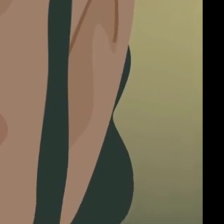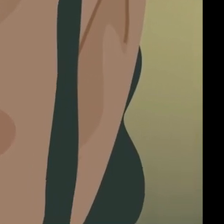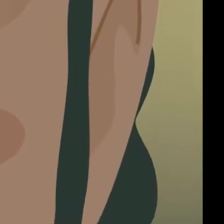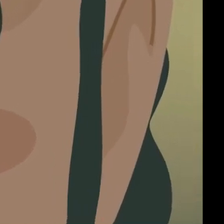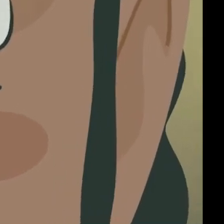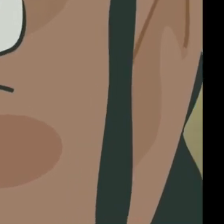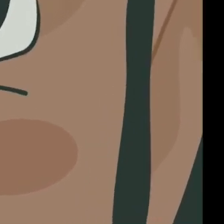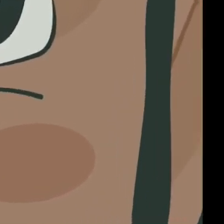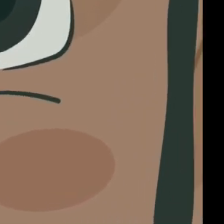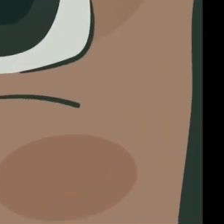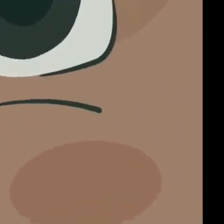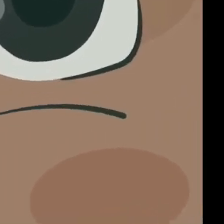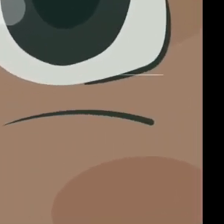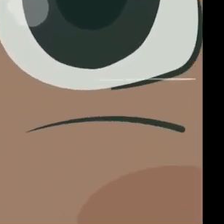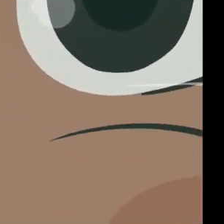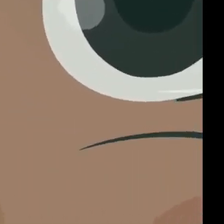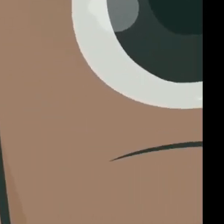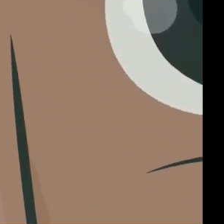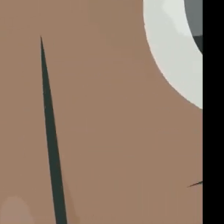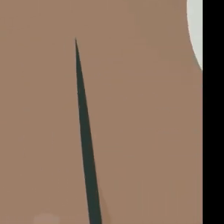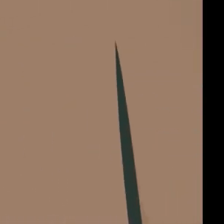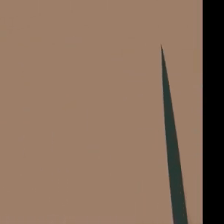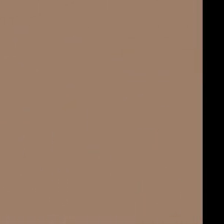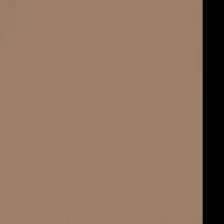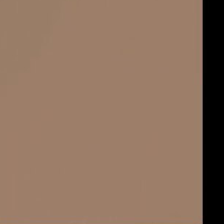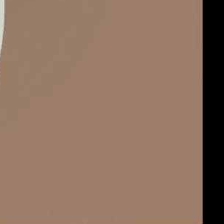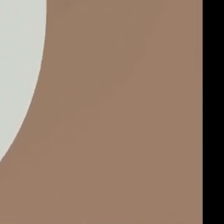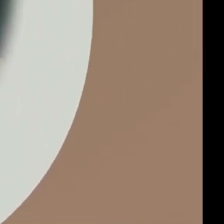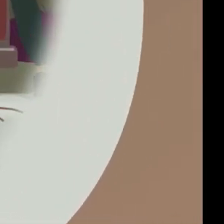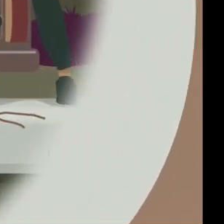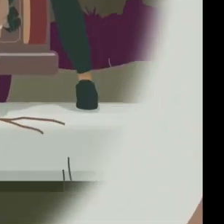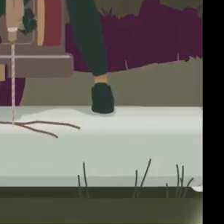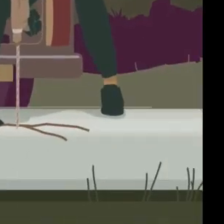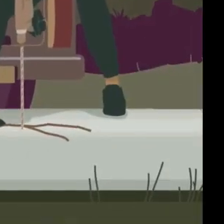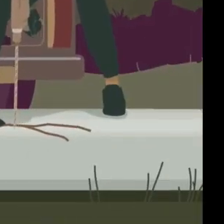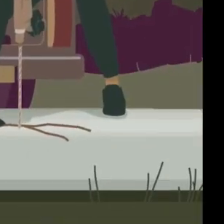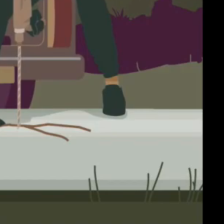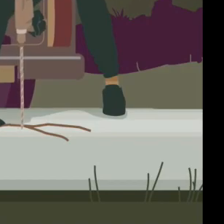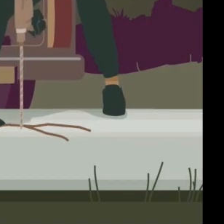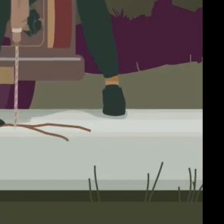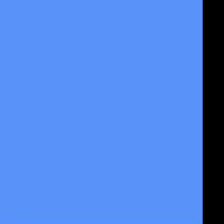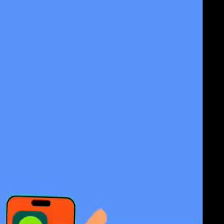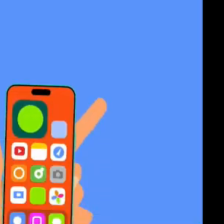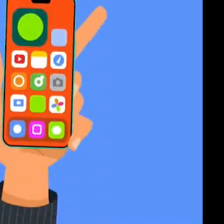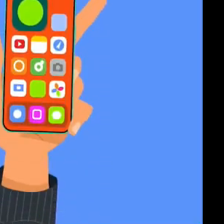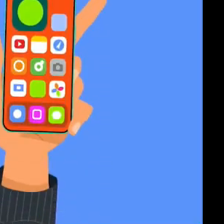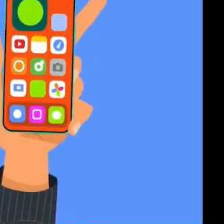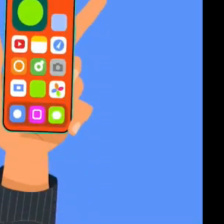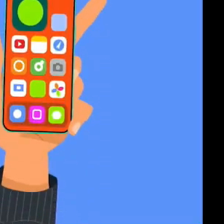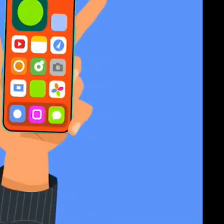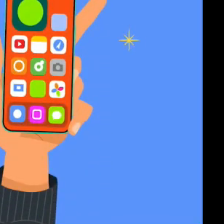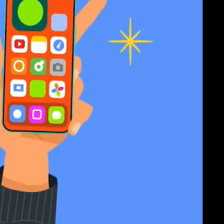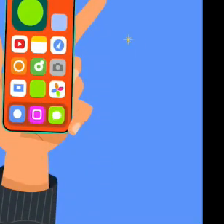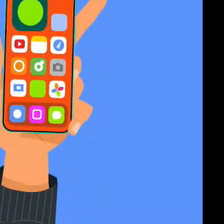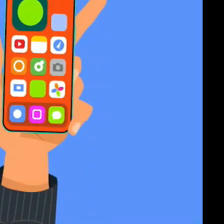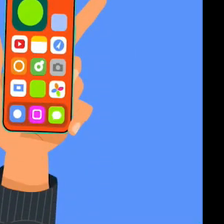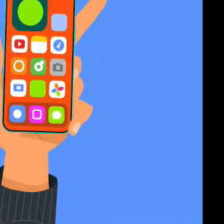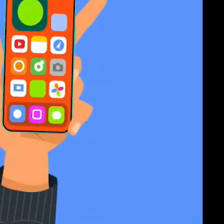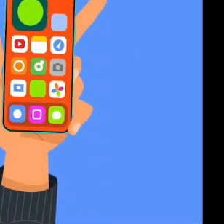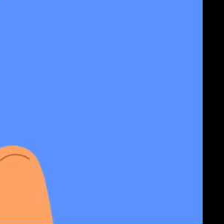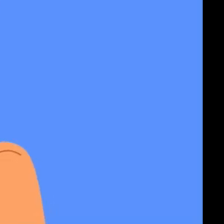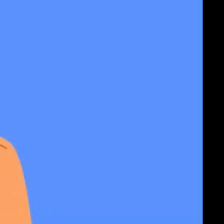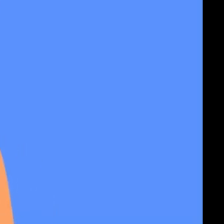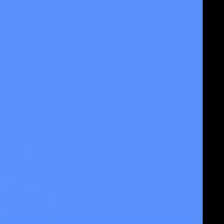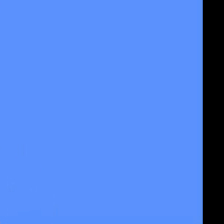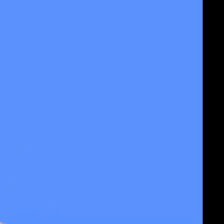pesar de todo esto no hicimos lo suficiente como sociedad contra el robo de combustible usted sí puede